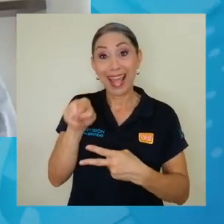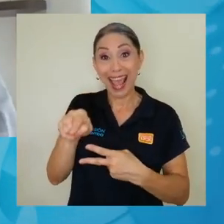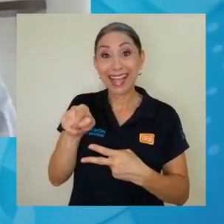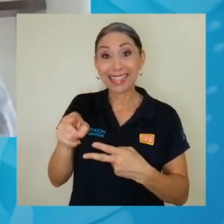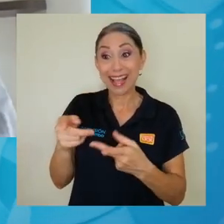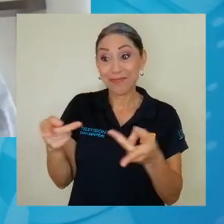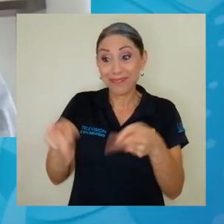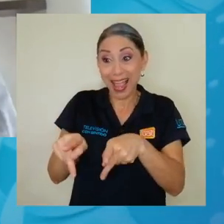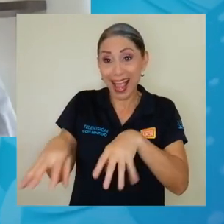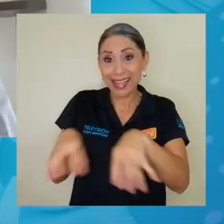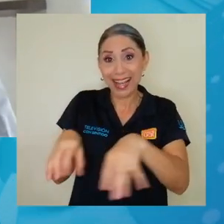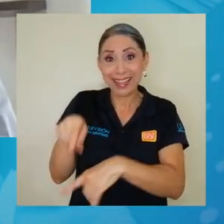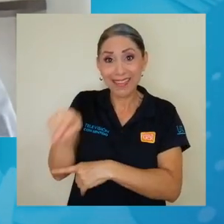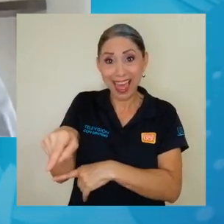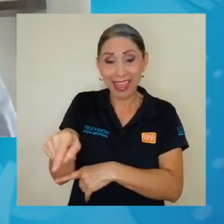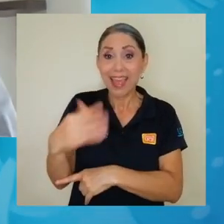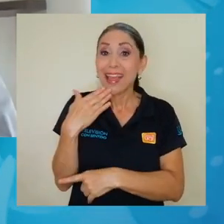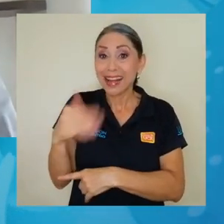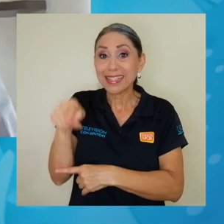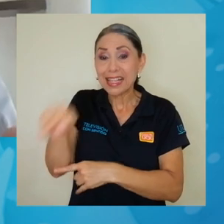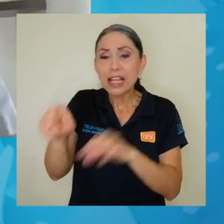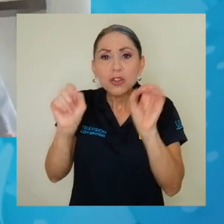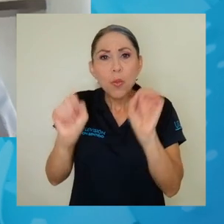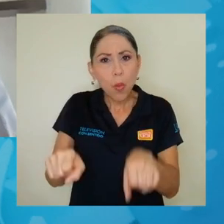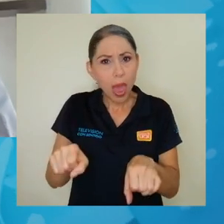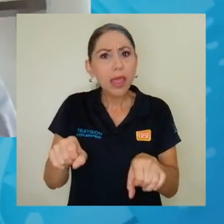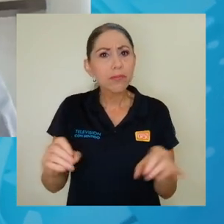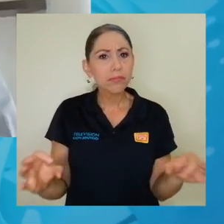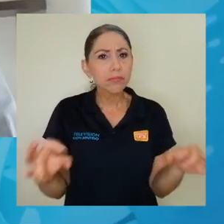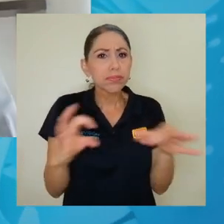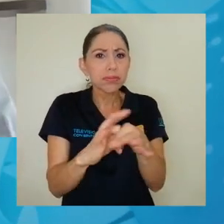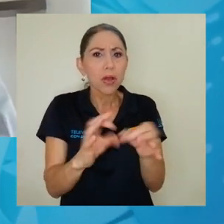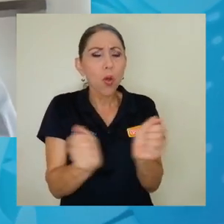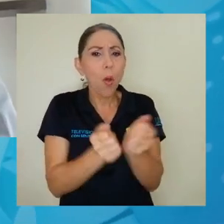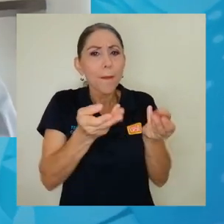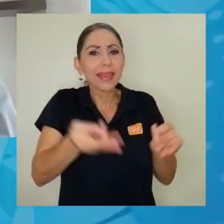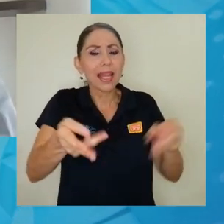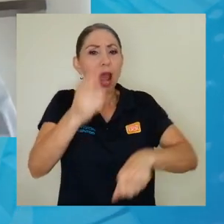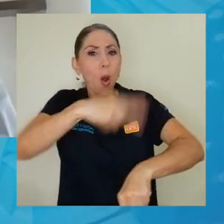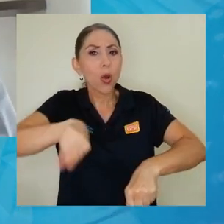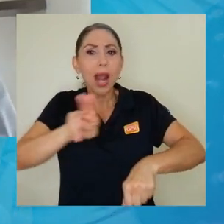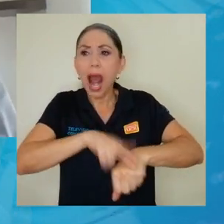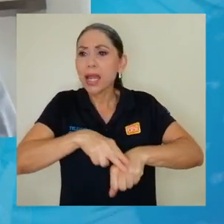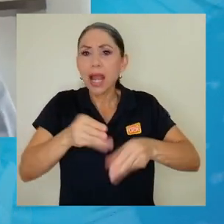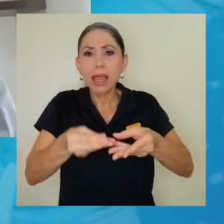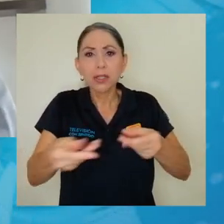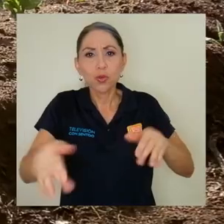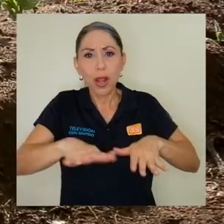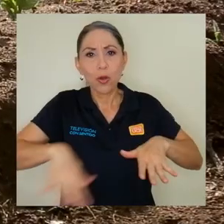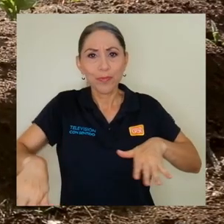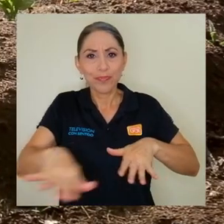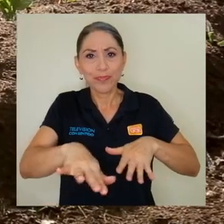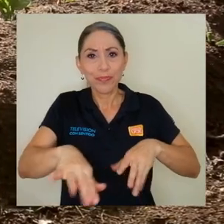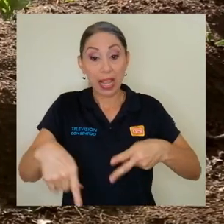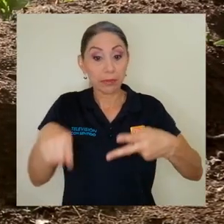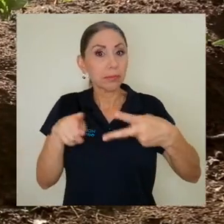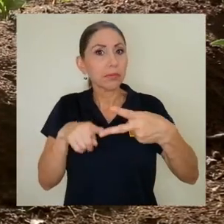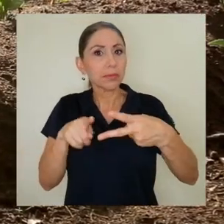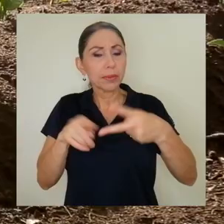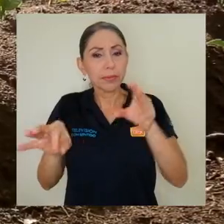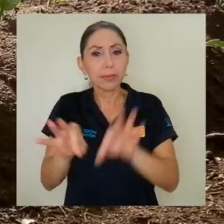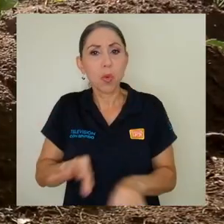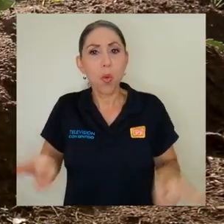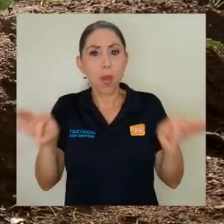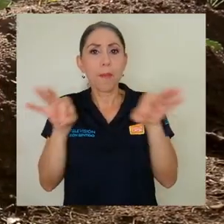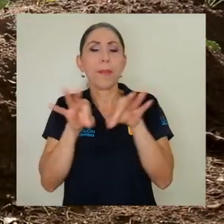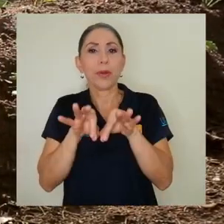reactividad también pueden interaccionar con la materia orgánica del suelo. Y este último punto